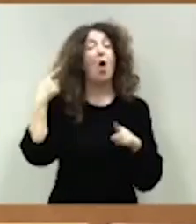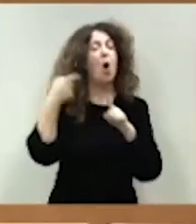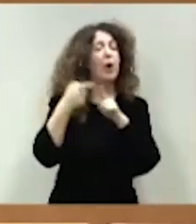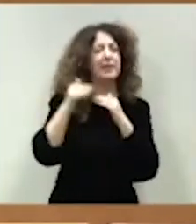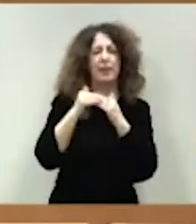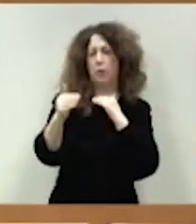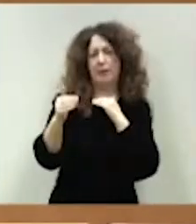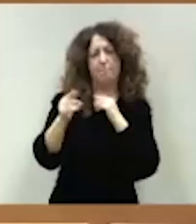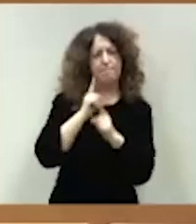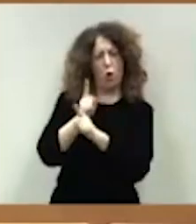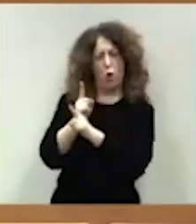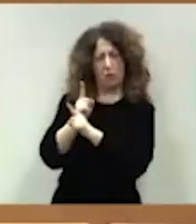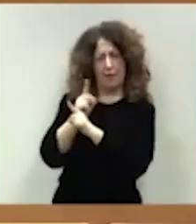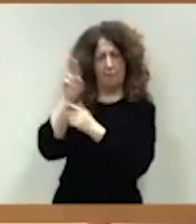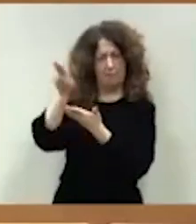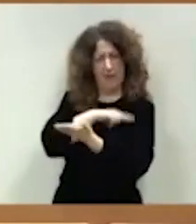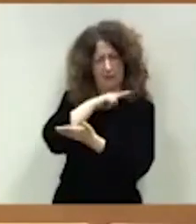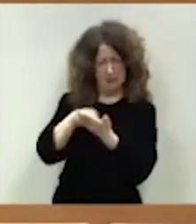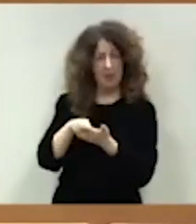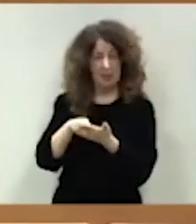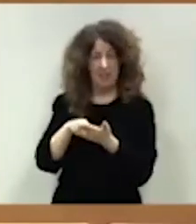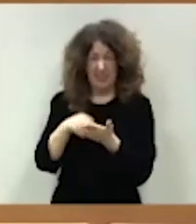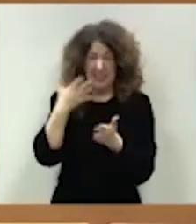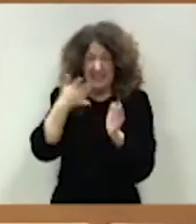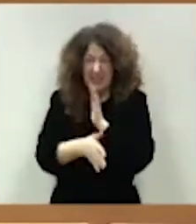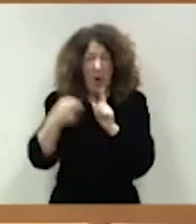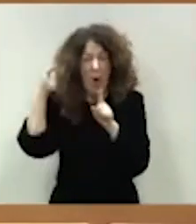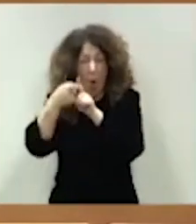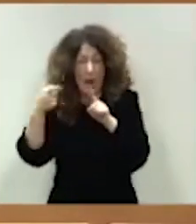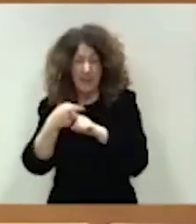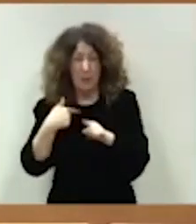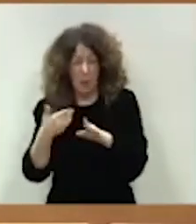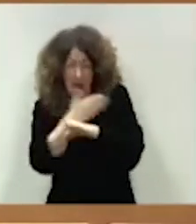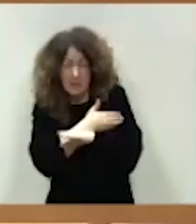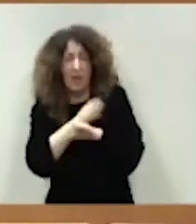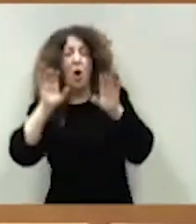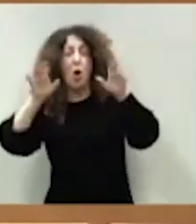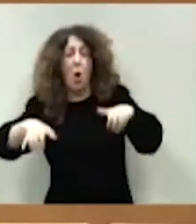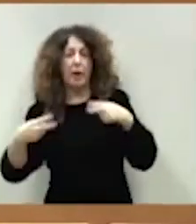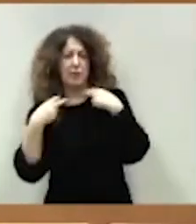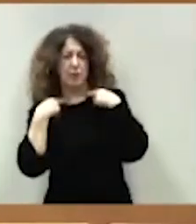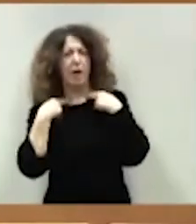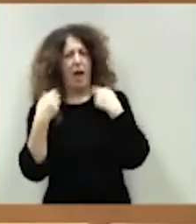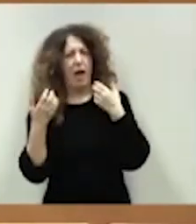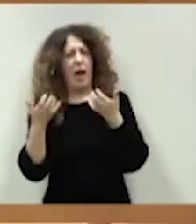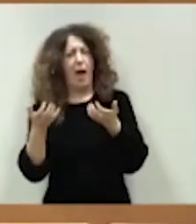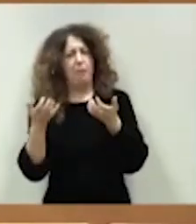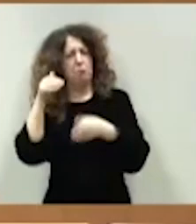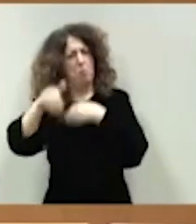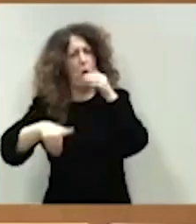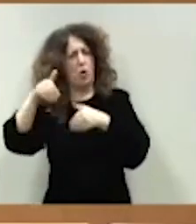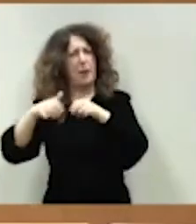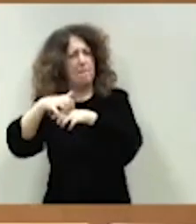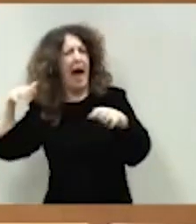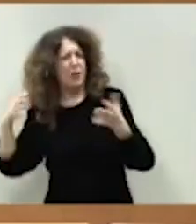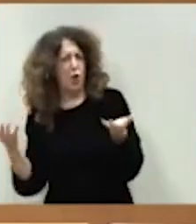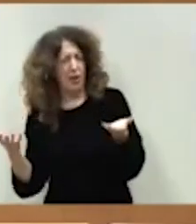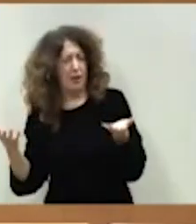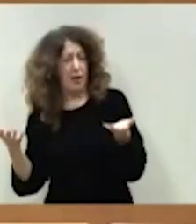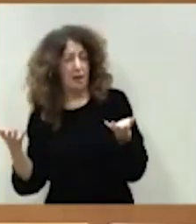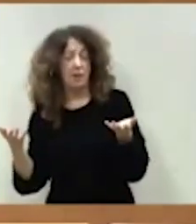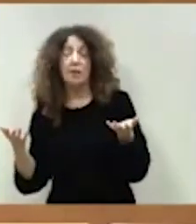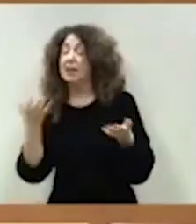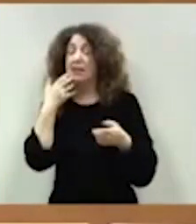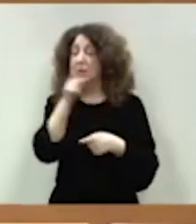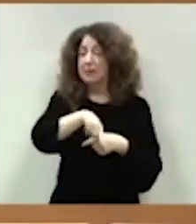que, insisto, han sido aprobados por el Congreso de los Diputados por amplia mayoría, volveremos a traerlos